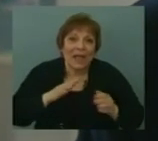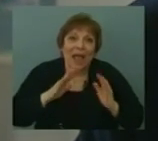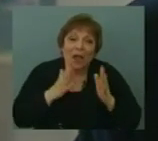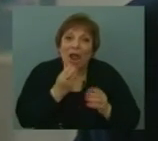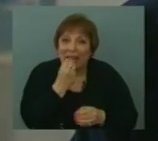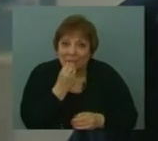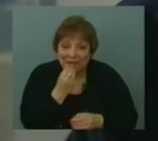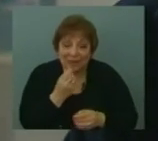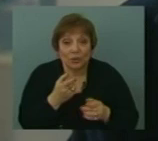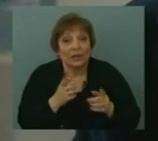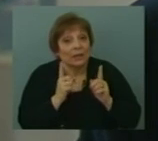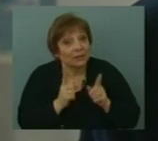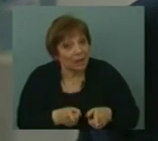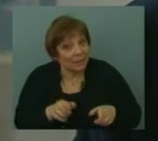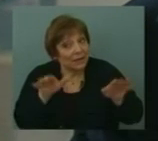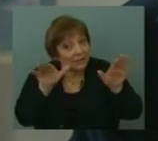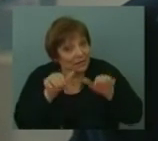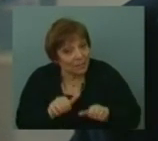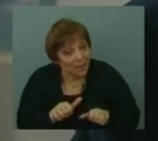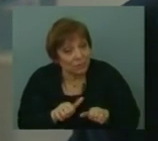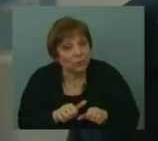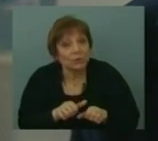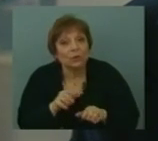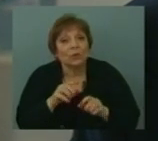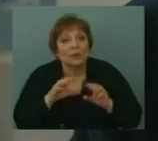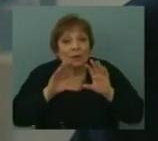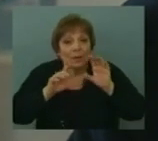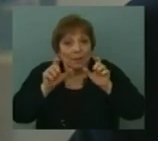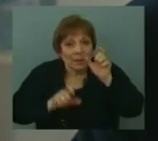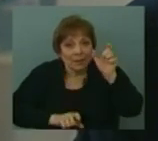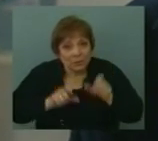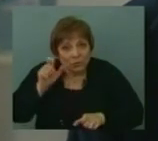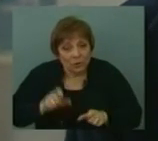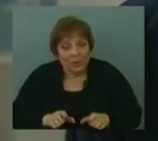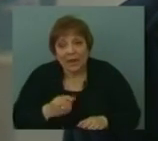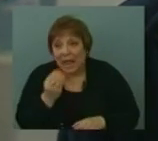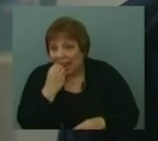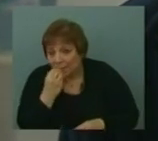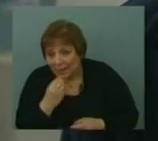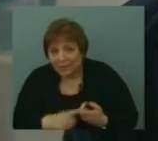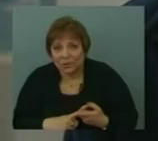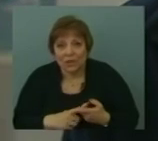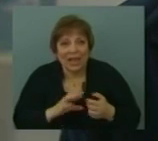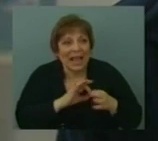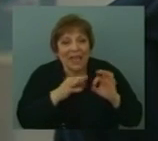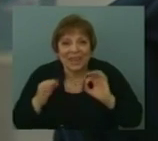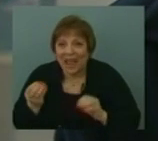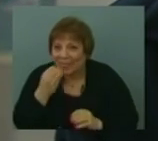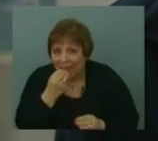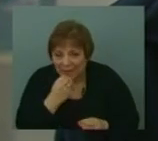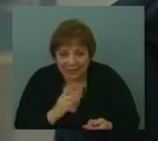por supuesto además convocamos a todos los que están vinculados a la alimentación, a la cadena de alimentación,